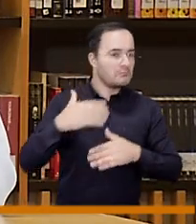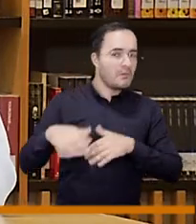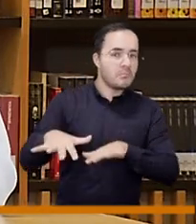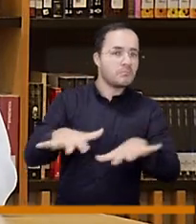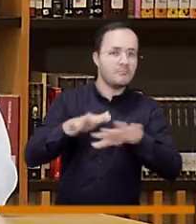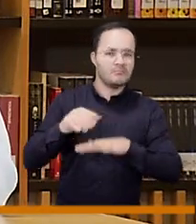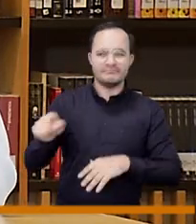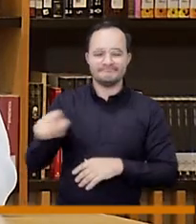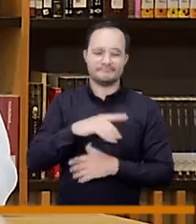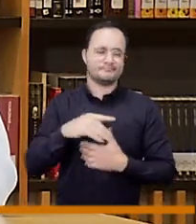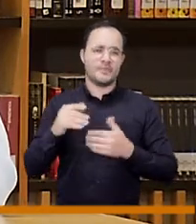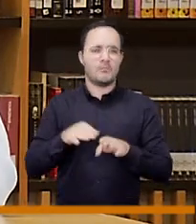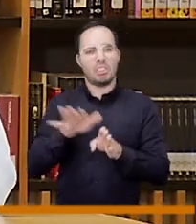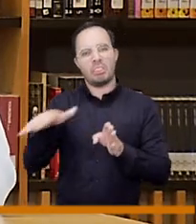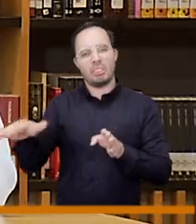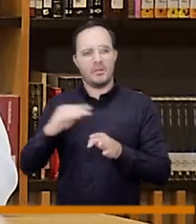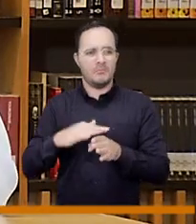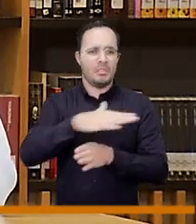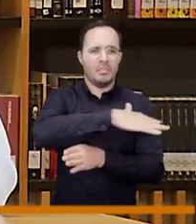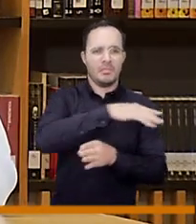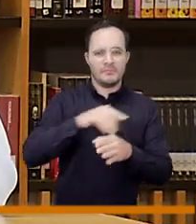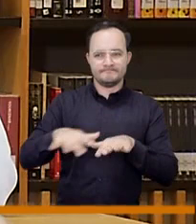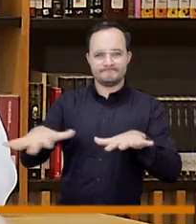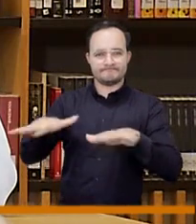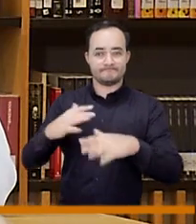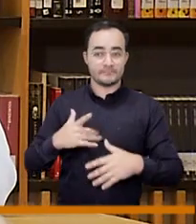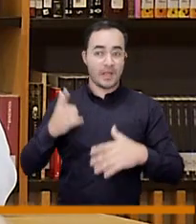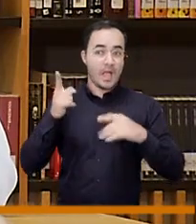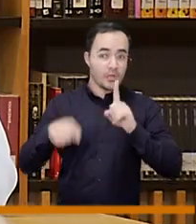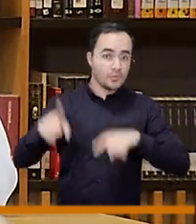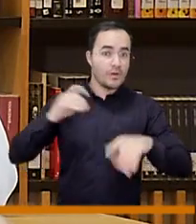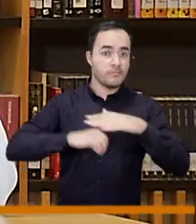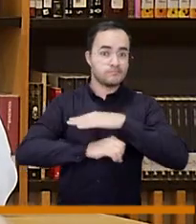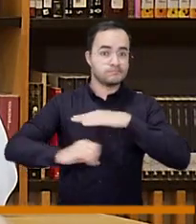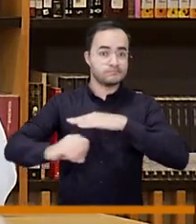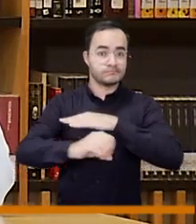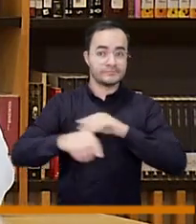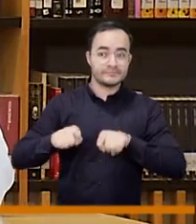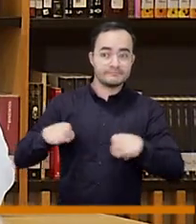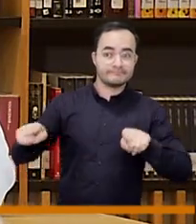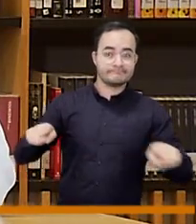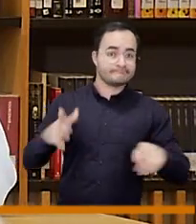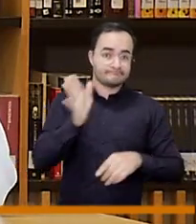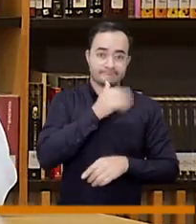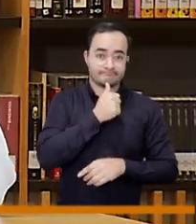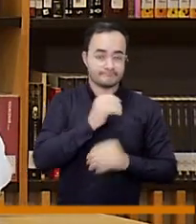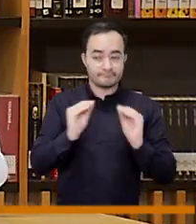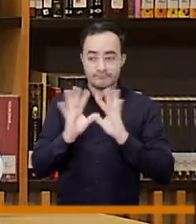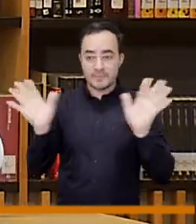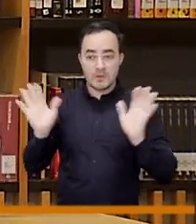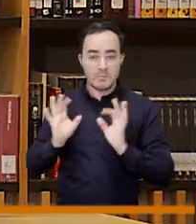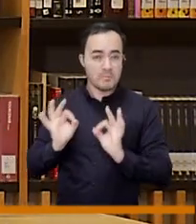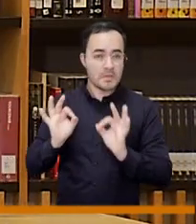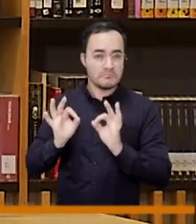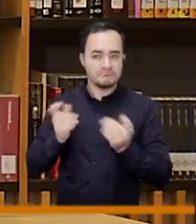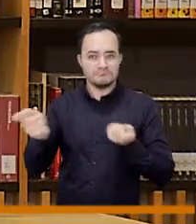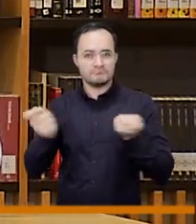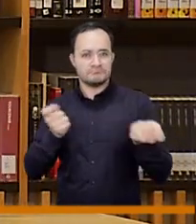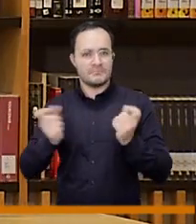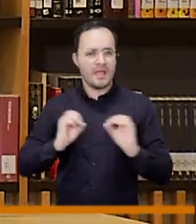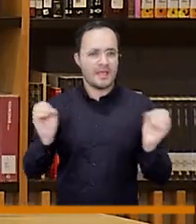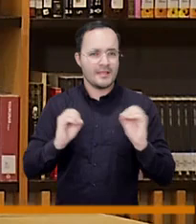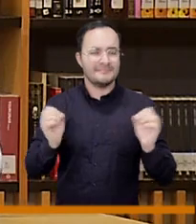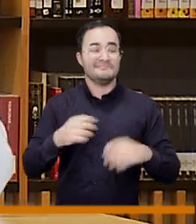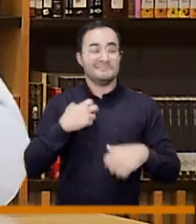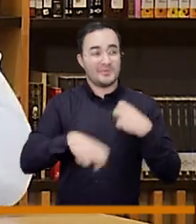las quebradas todos los desagües hoy no tenemos un acueducto de alcantarillado alrededor de las mismas y tenemos una